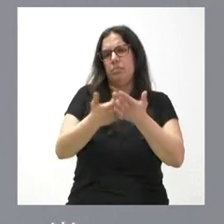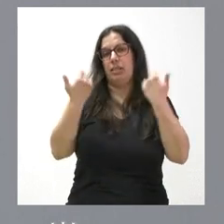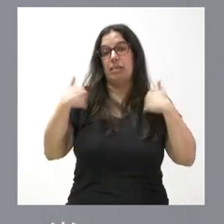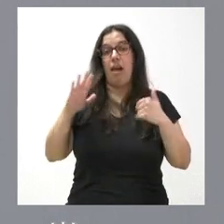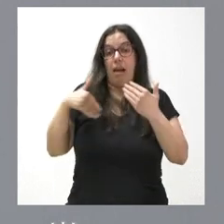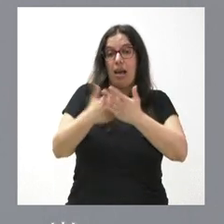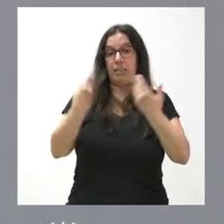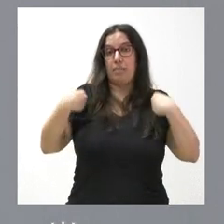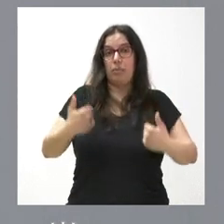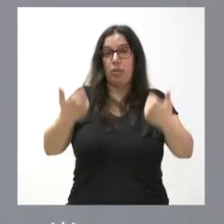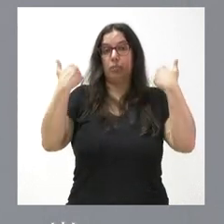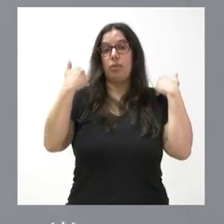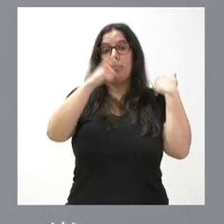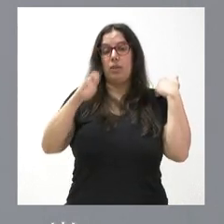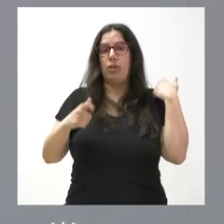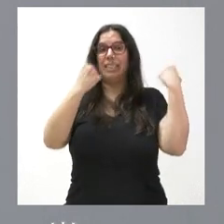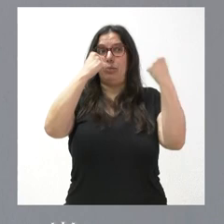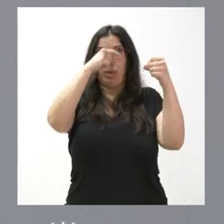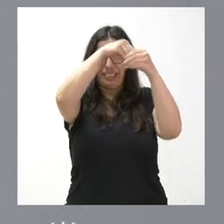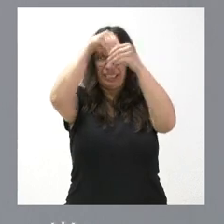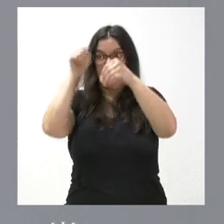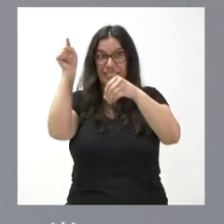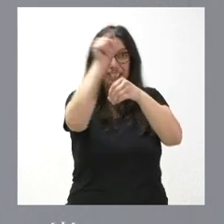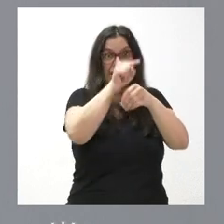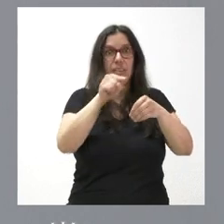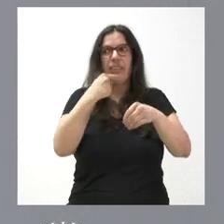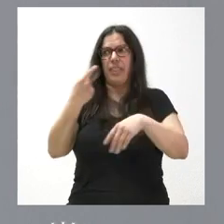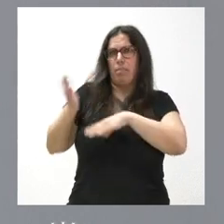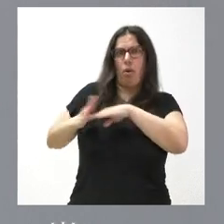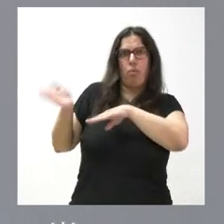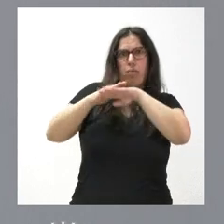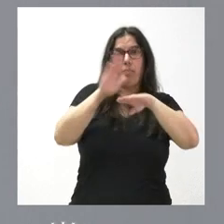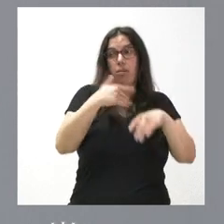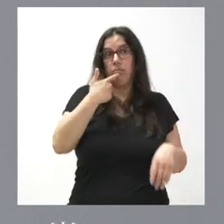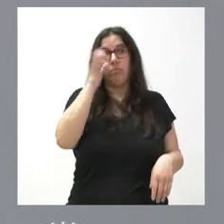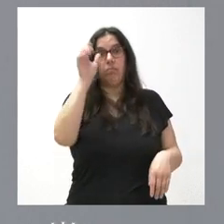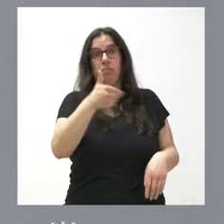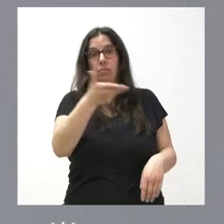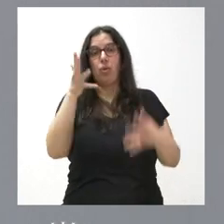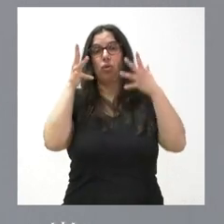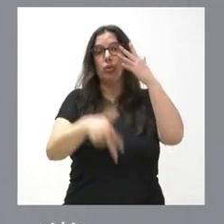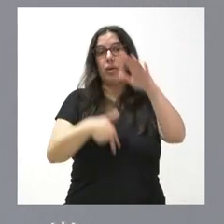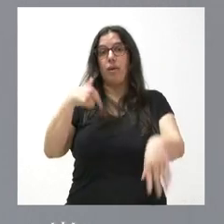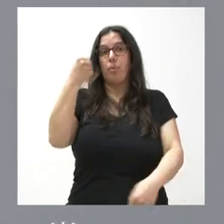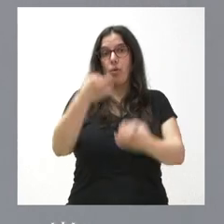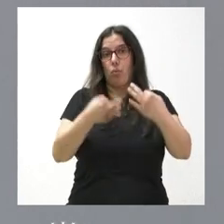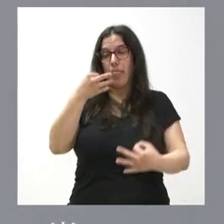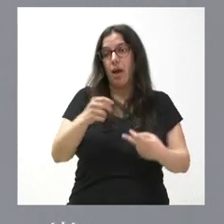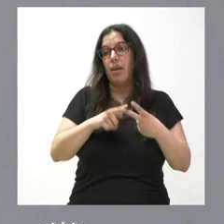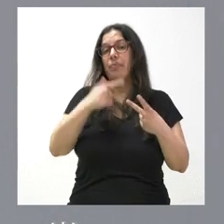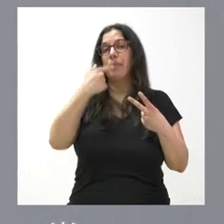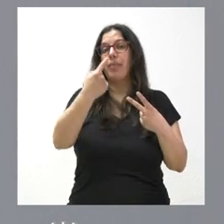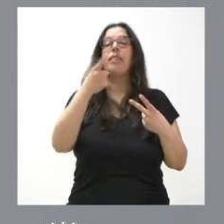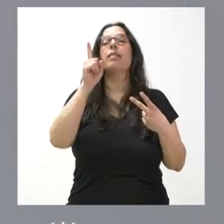propios responsables de muchas de esas instituciones pues lo dicen. Vea usted lo que dice el Consejo General del Poder Judicial, lo que dicen